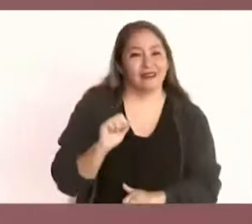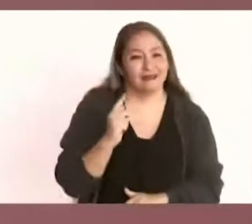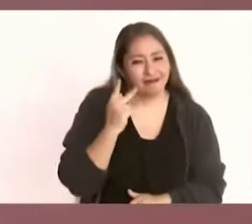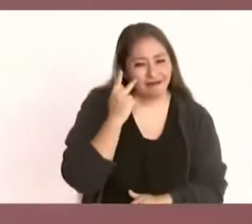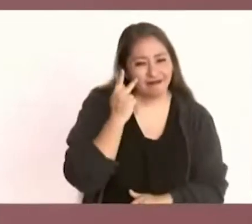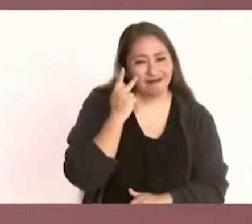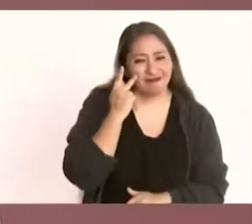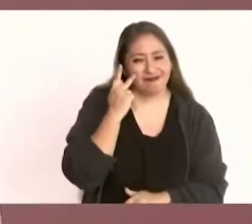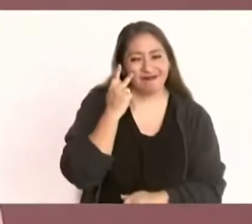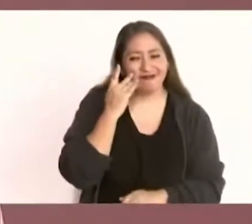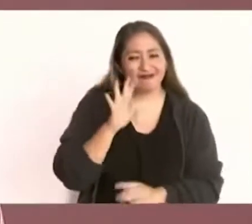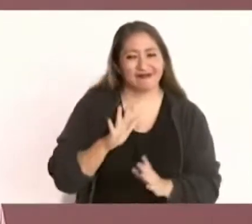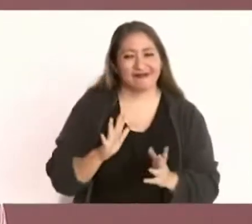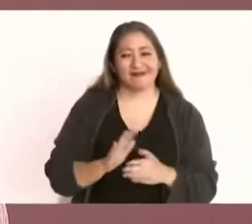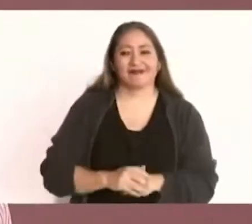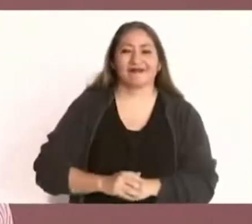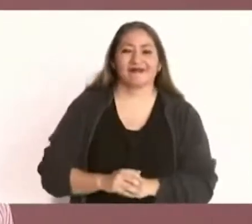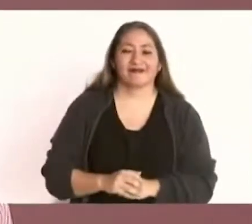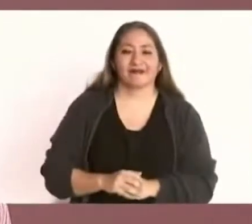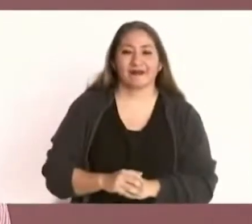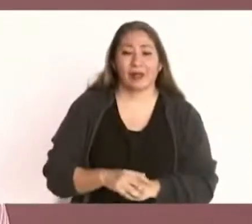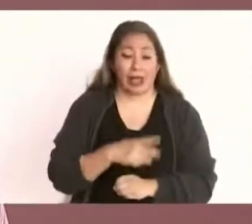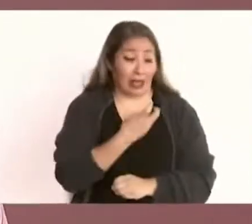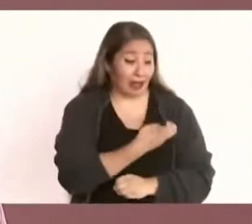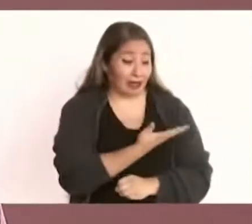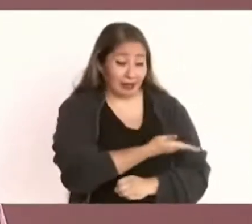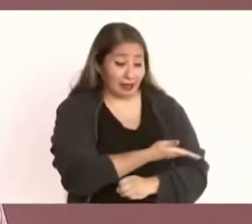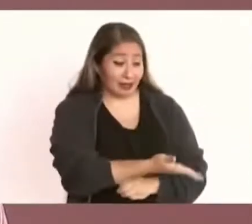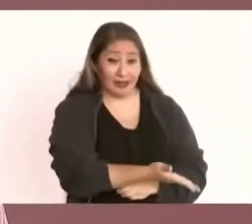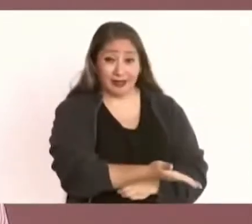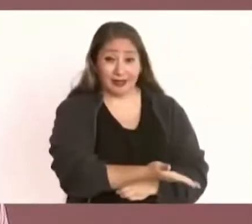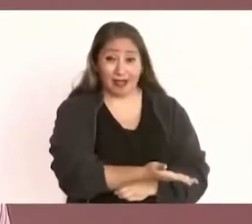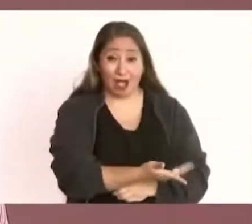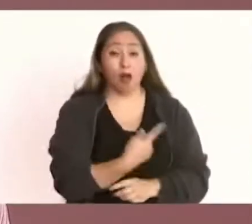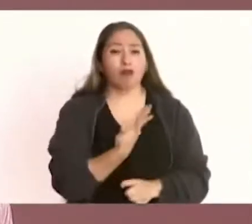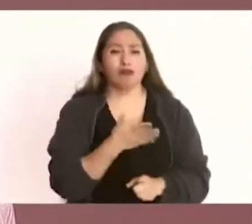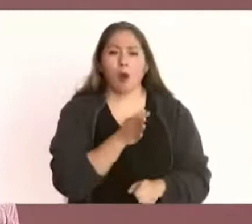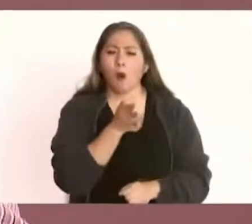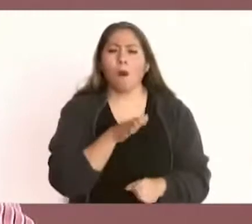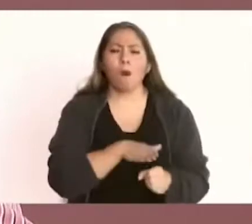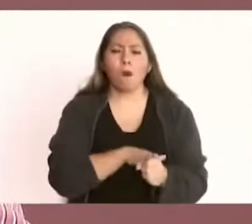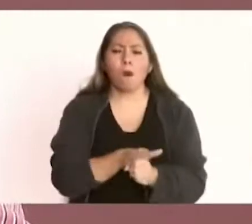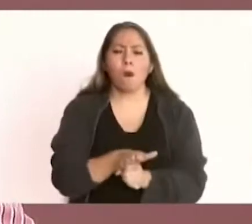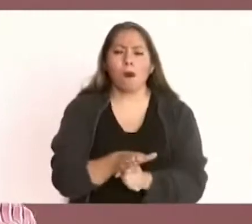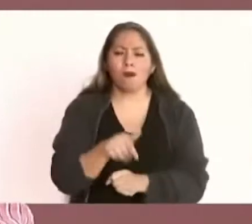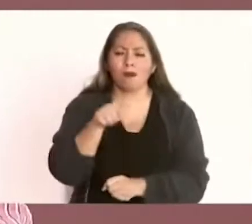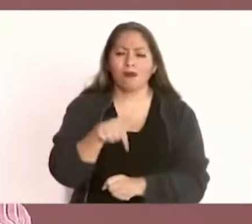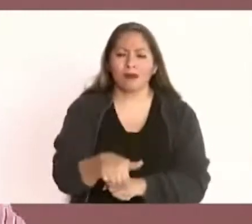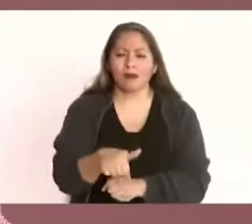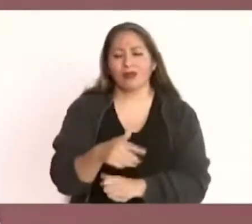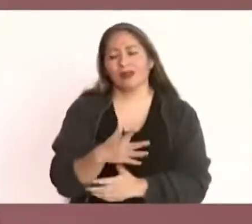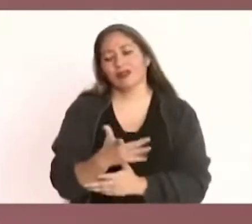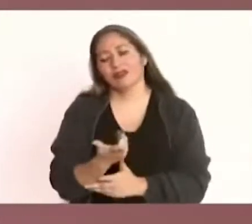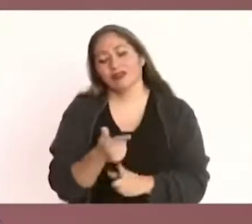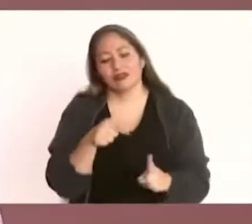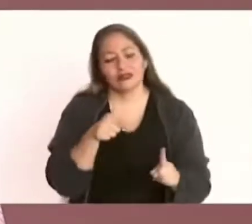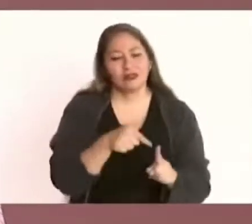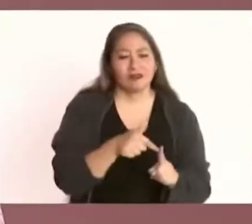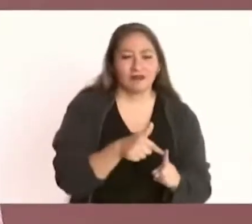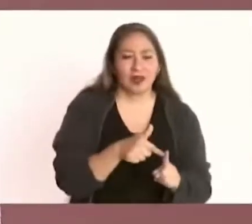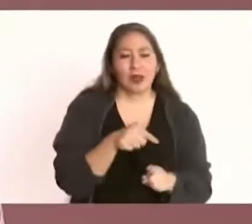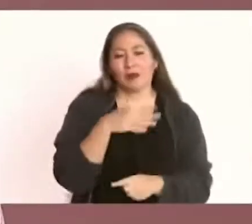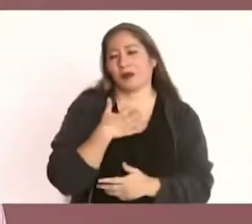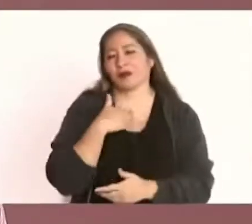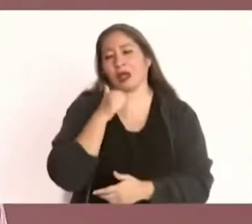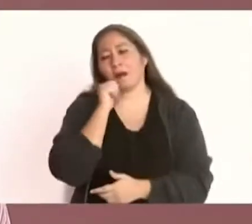Al hacer un llamado para que las elecciones de junio próximo sean limpias, el presidente Andrés Manuel López Obrador afirmó que la democracia sirve